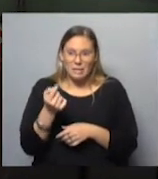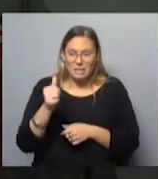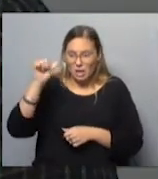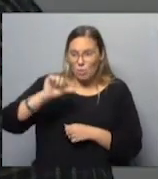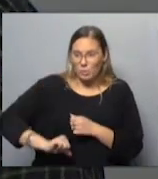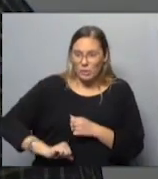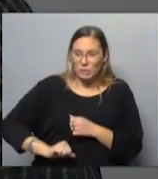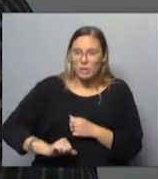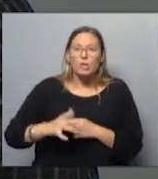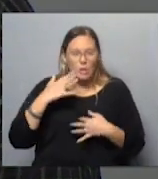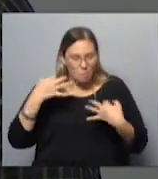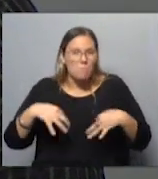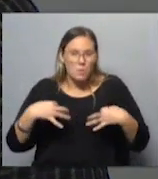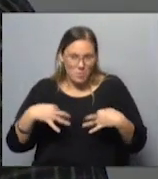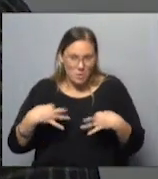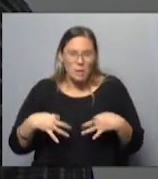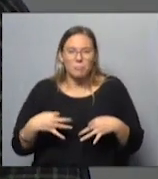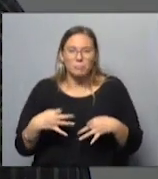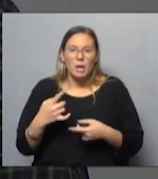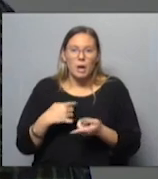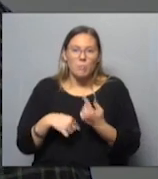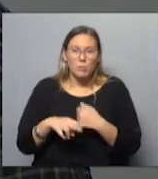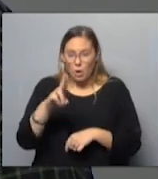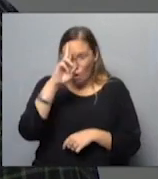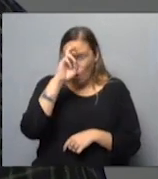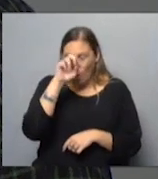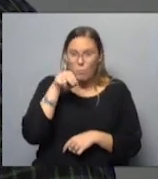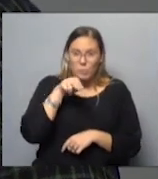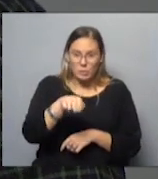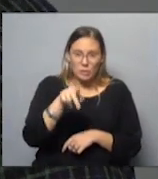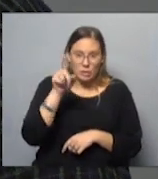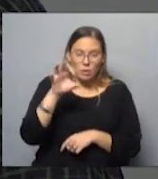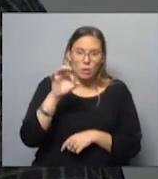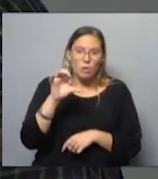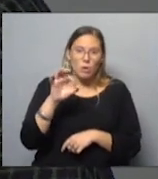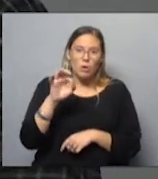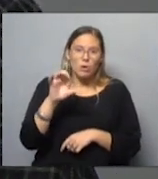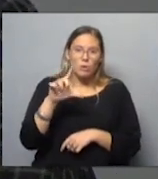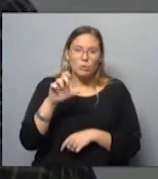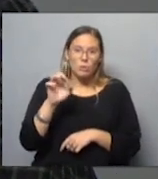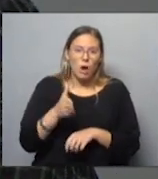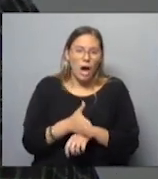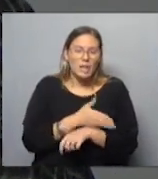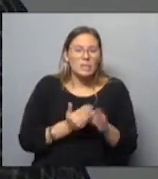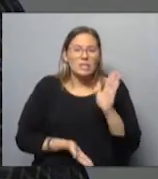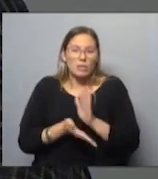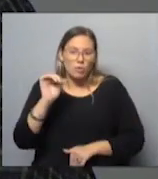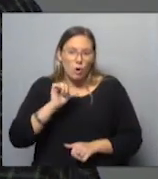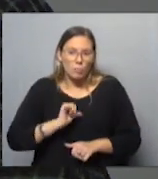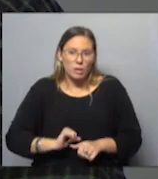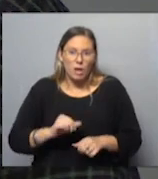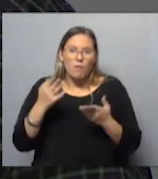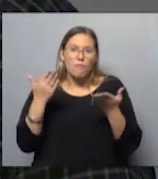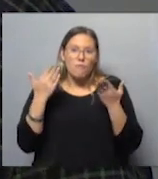una operación, está muy bien, salió todo bien, pero está en un hospital en Oslo, pero él se fue antes de la operación, estaba en el